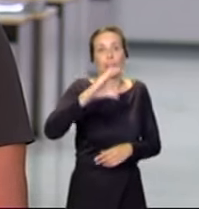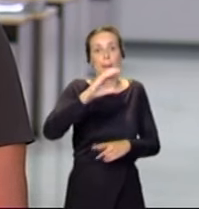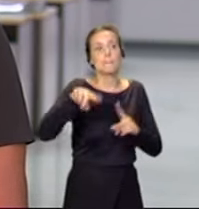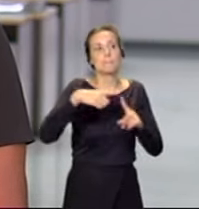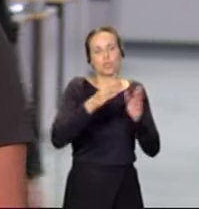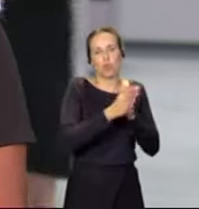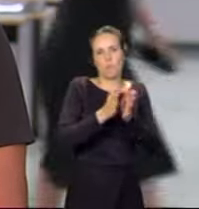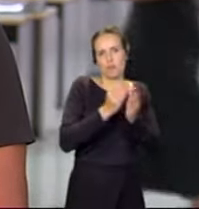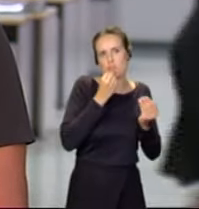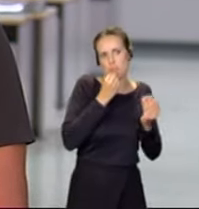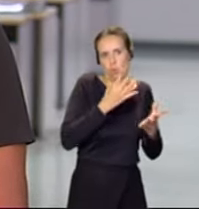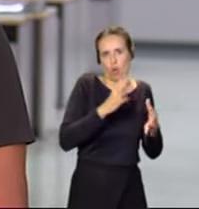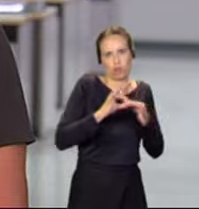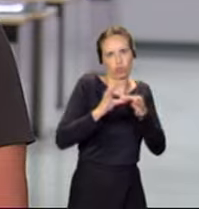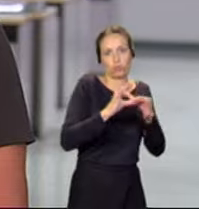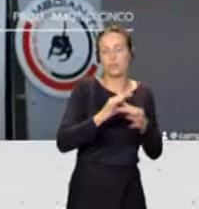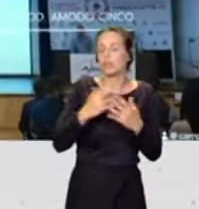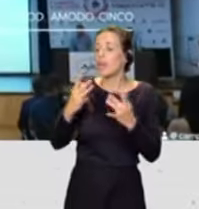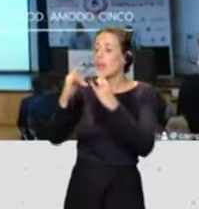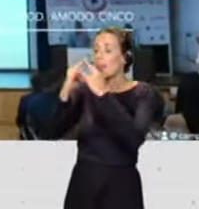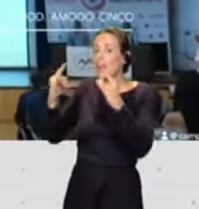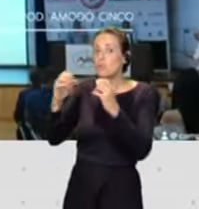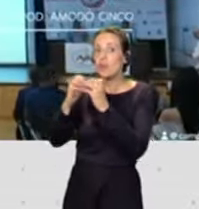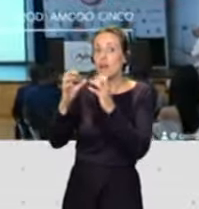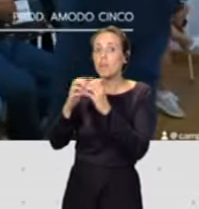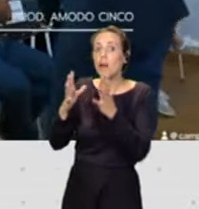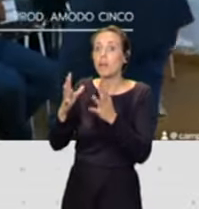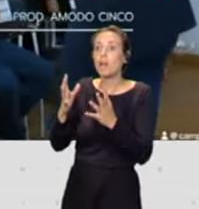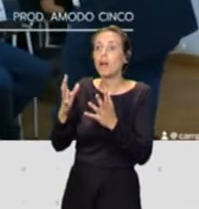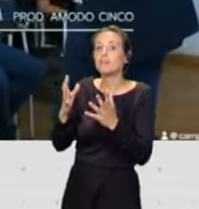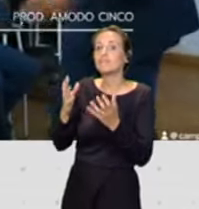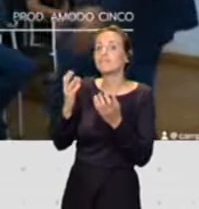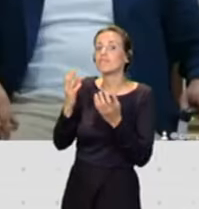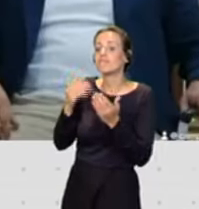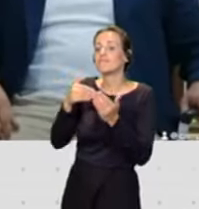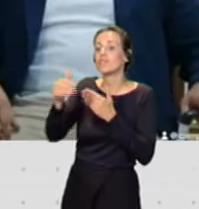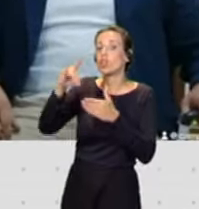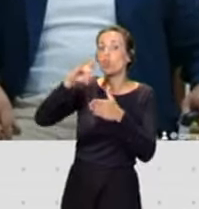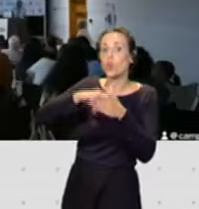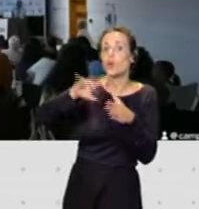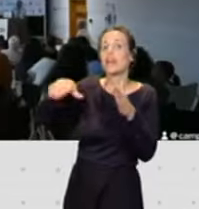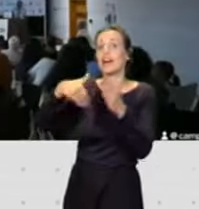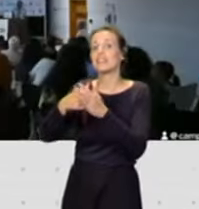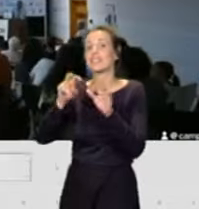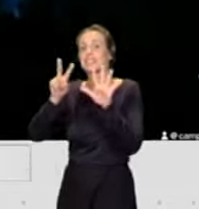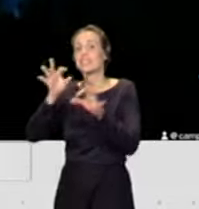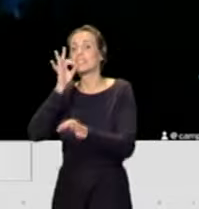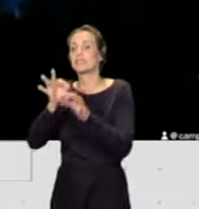¿Y cómo va a ser ese campus en La Palma, Ricardo Rodríguez, que como digo empieza el lunes y termina el día 7 de septiembre?